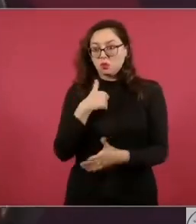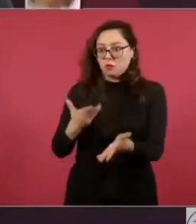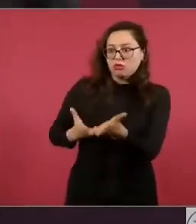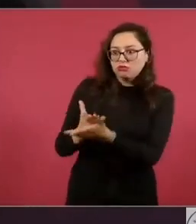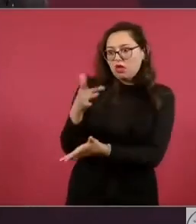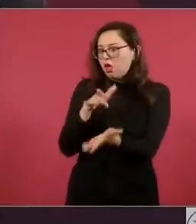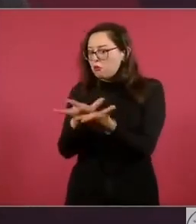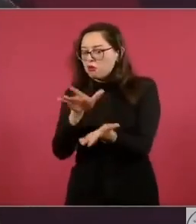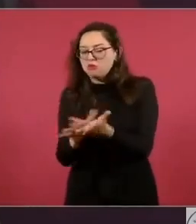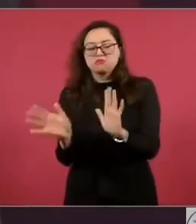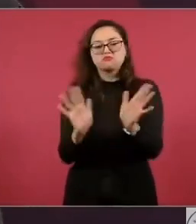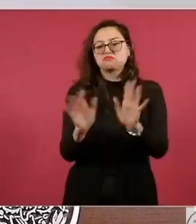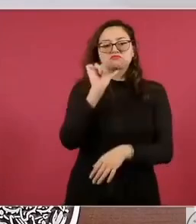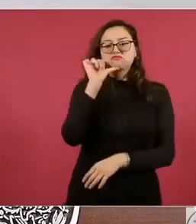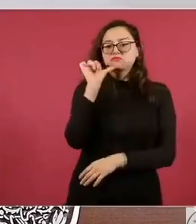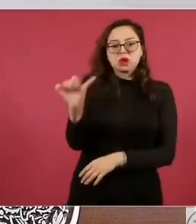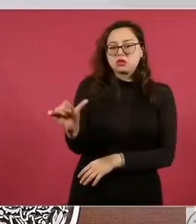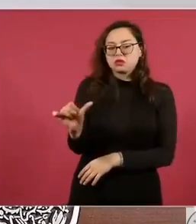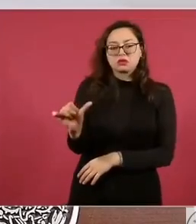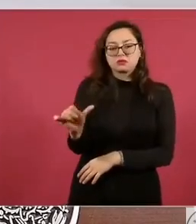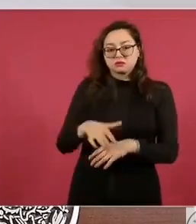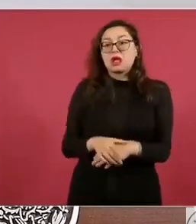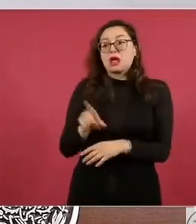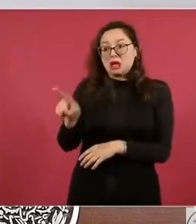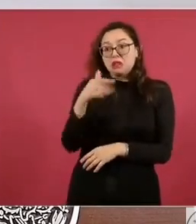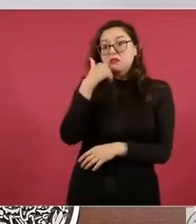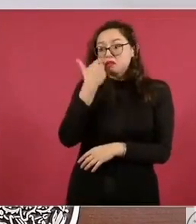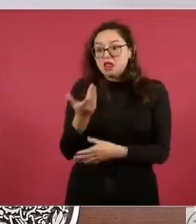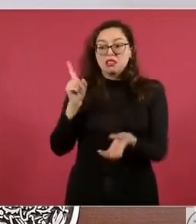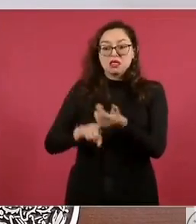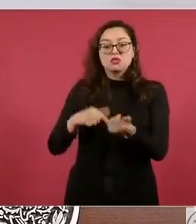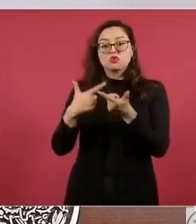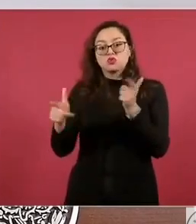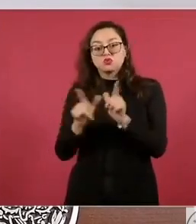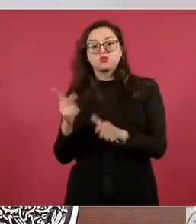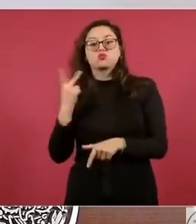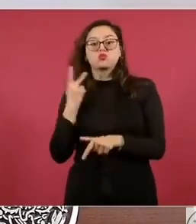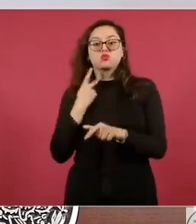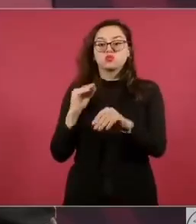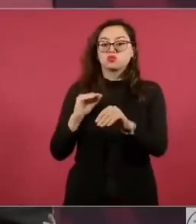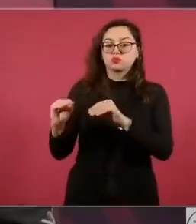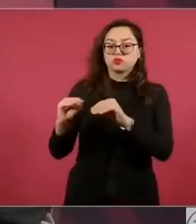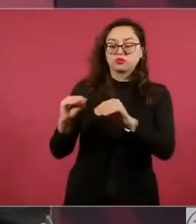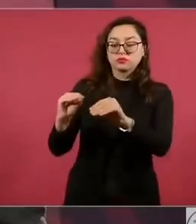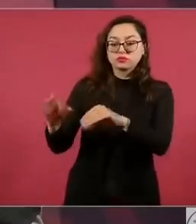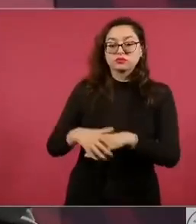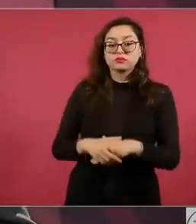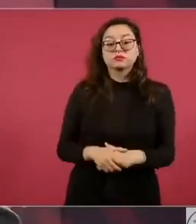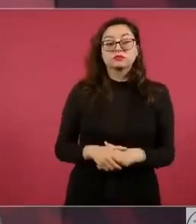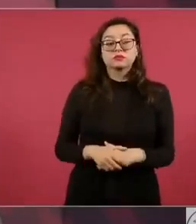Pero él sí quiere participar en Moreno. ¿Para la secretaria general o la